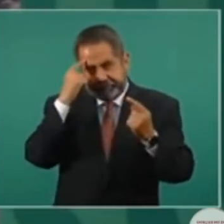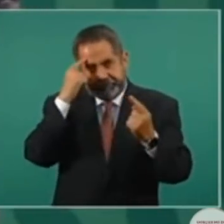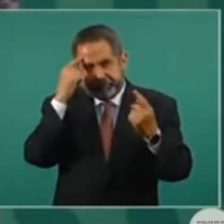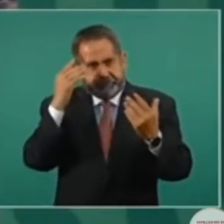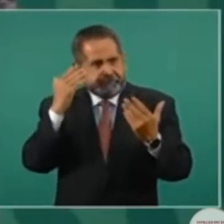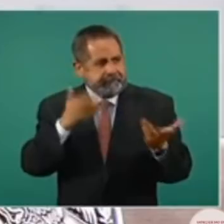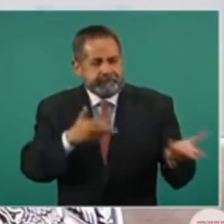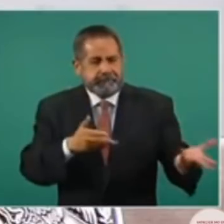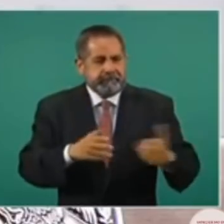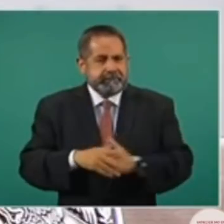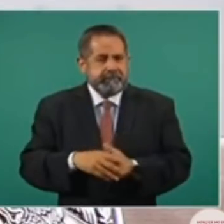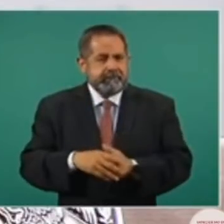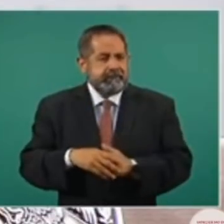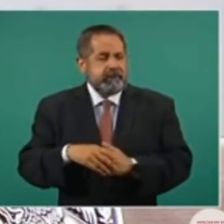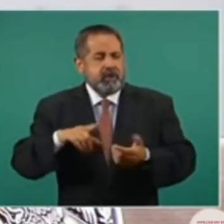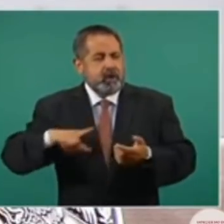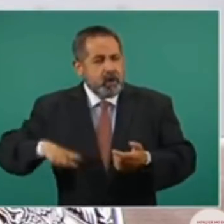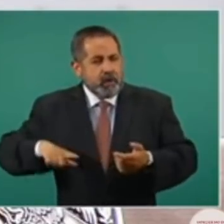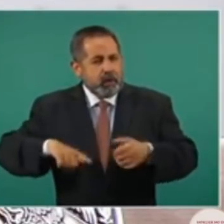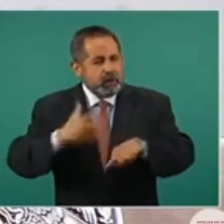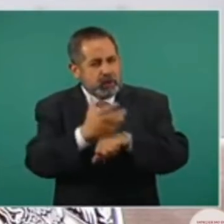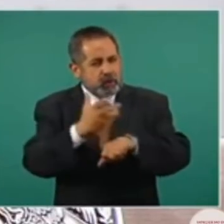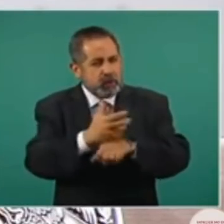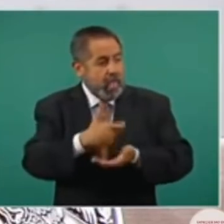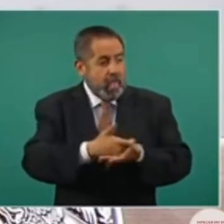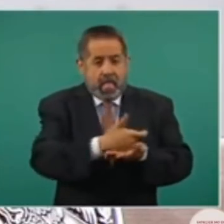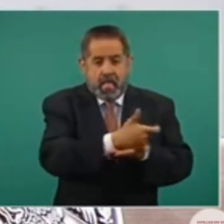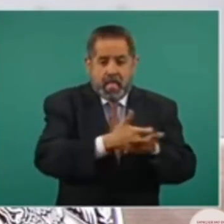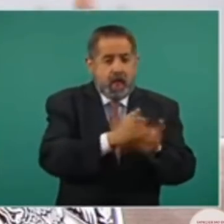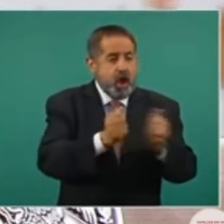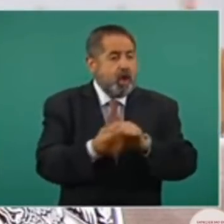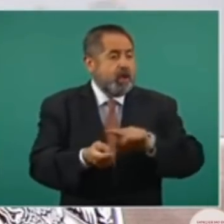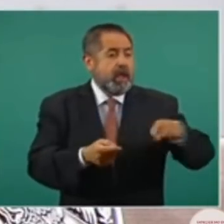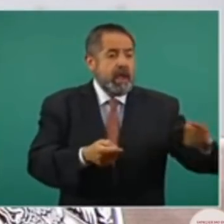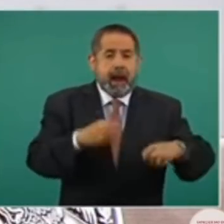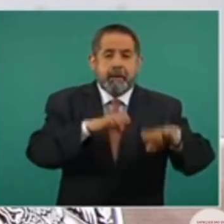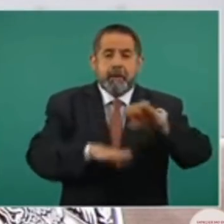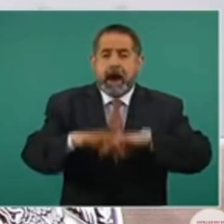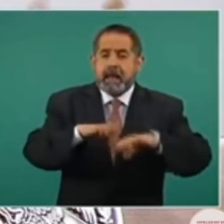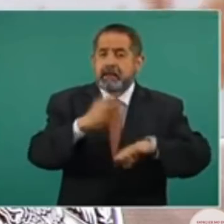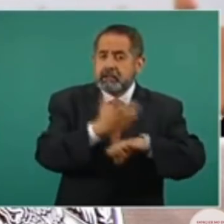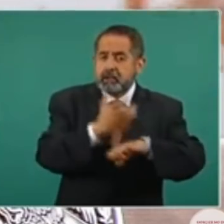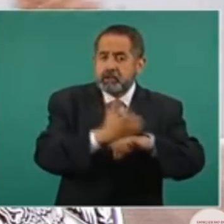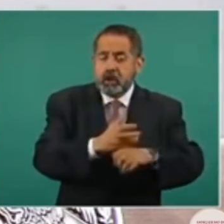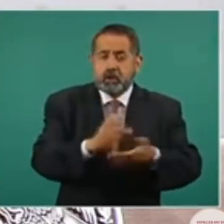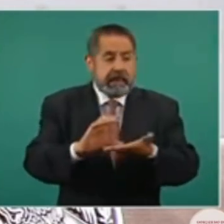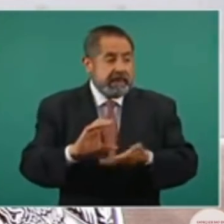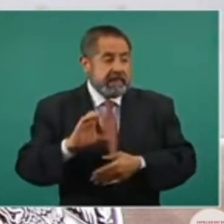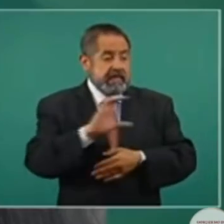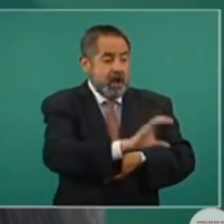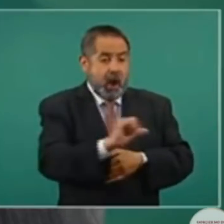que el gobierno de Estados Unidos a través de su embajada le entregue dinero